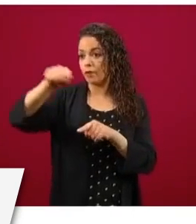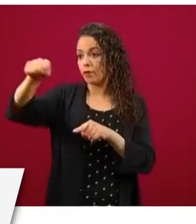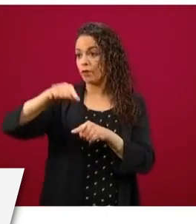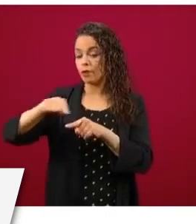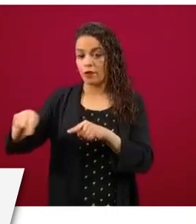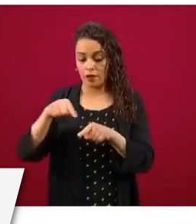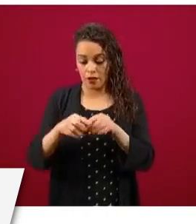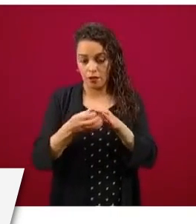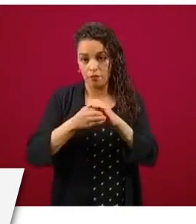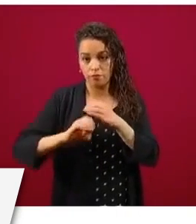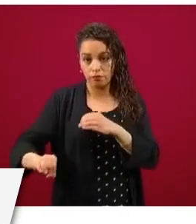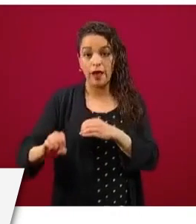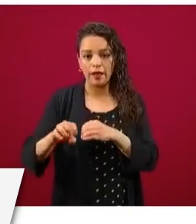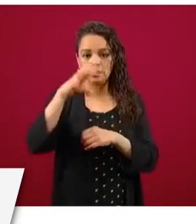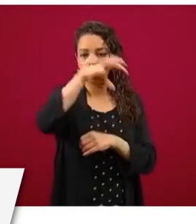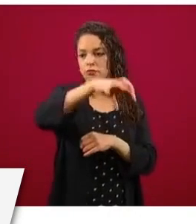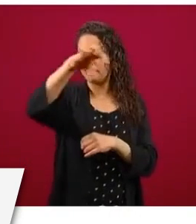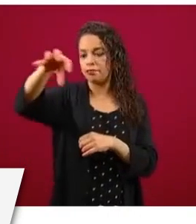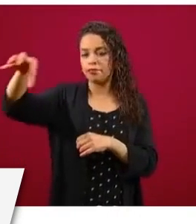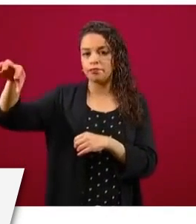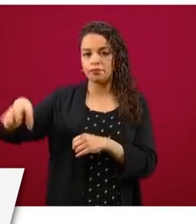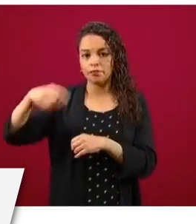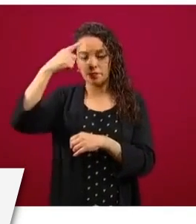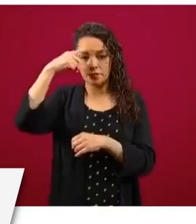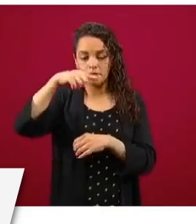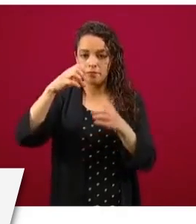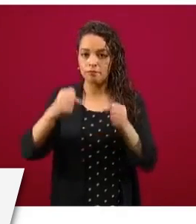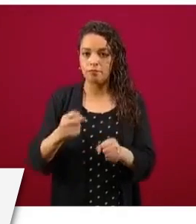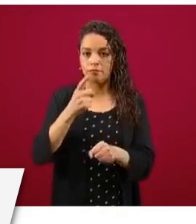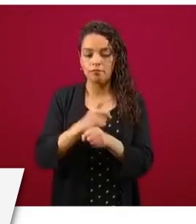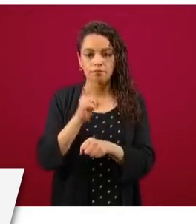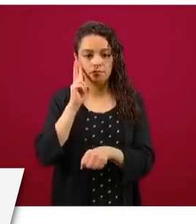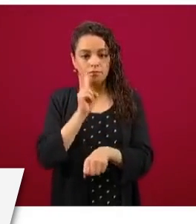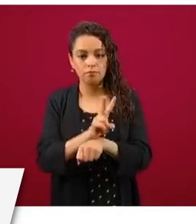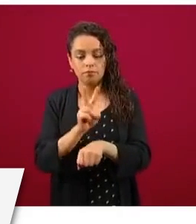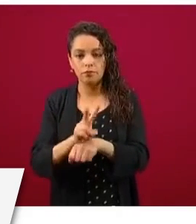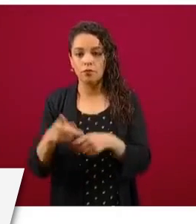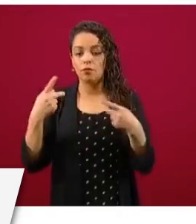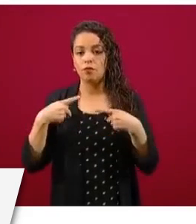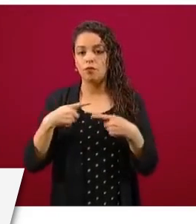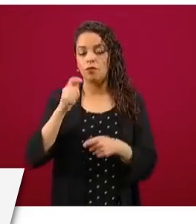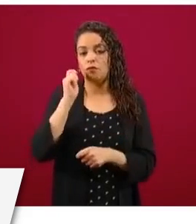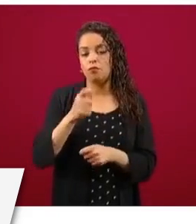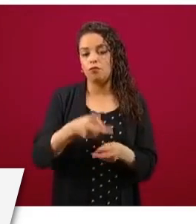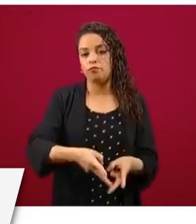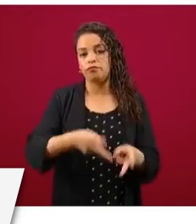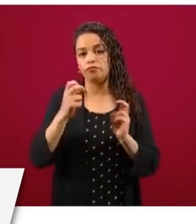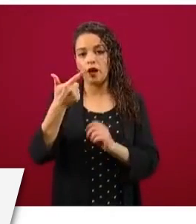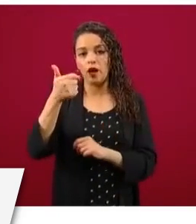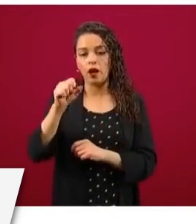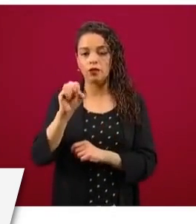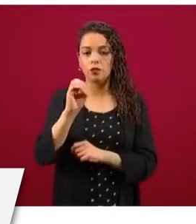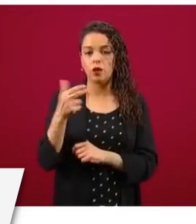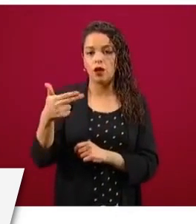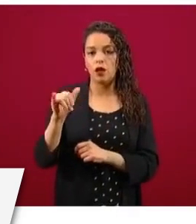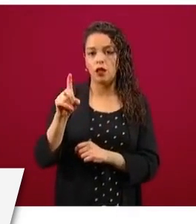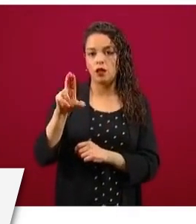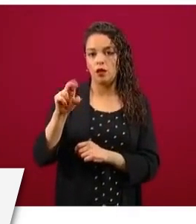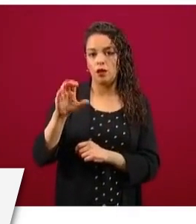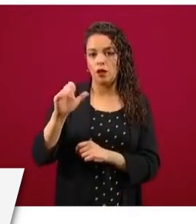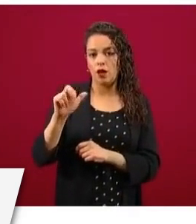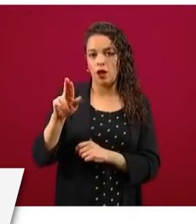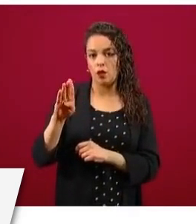los cordones de seguridad en tomas clandestinas de fugas de gas o hidrocarburo, la